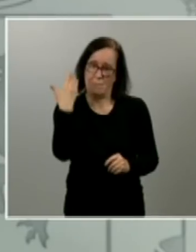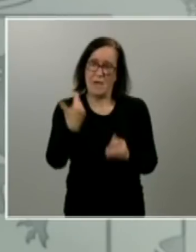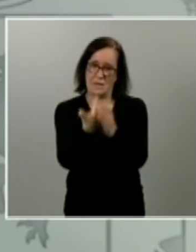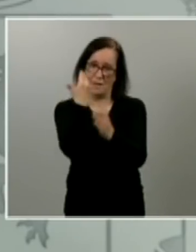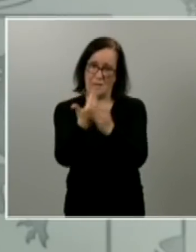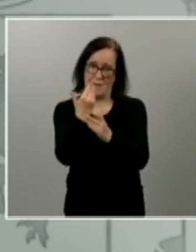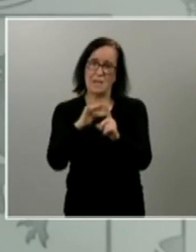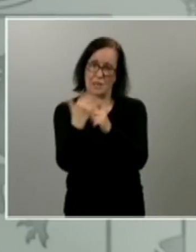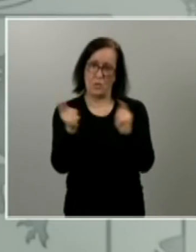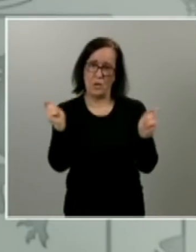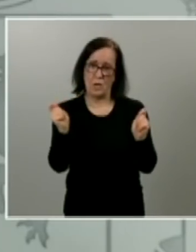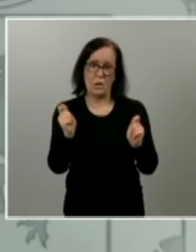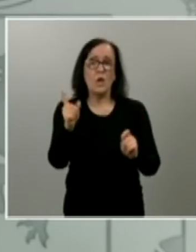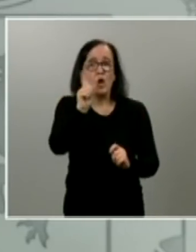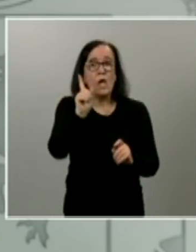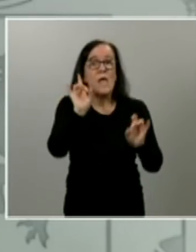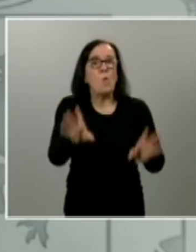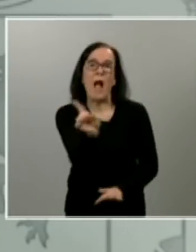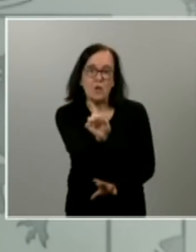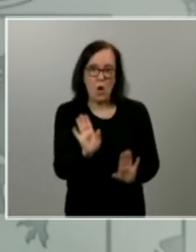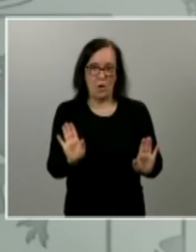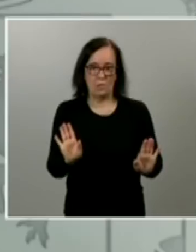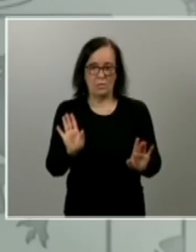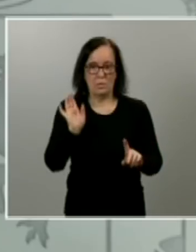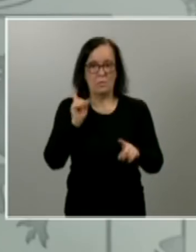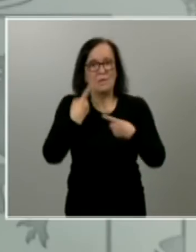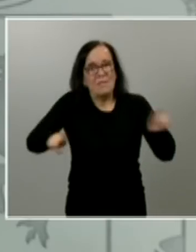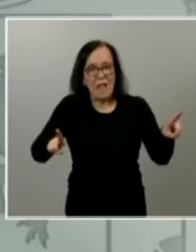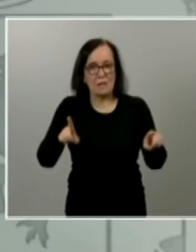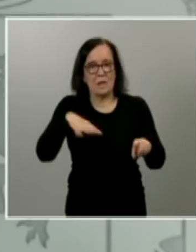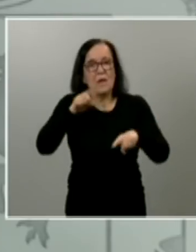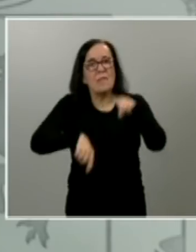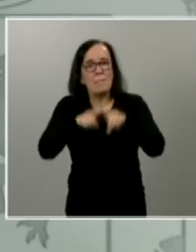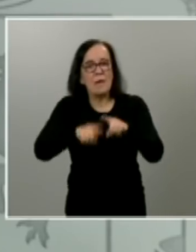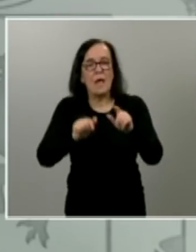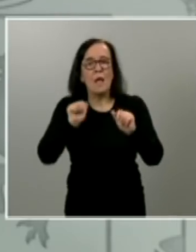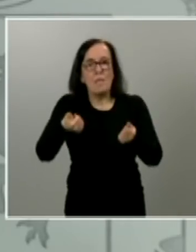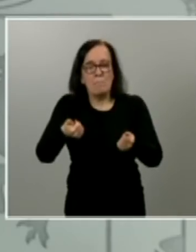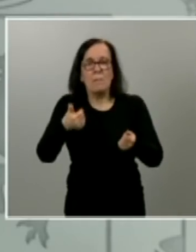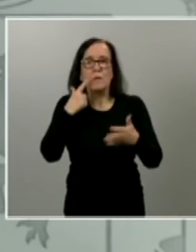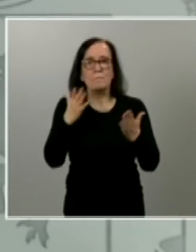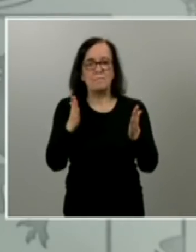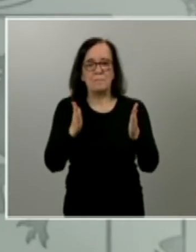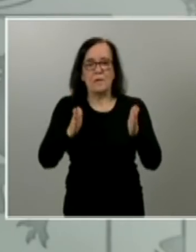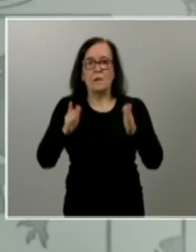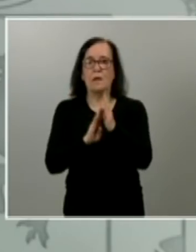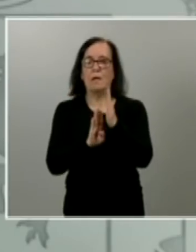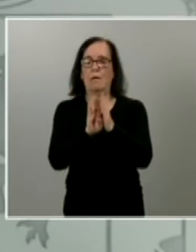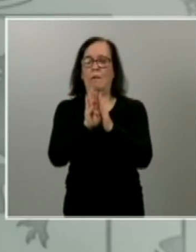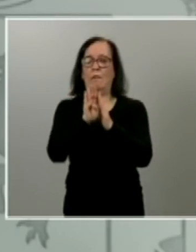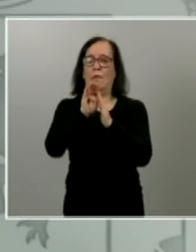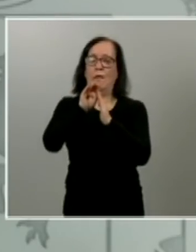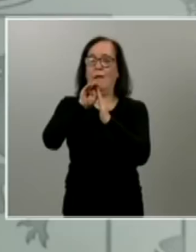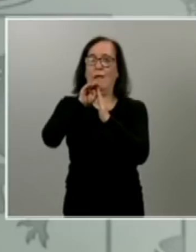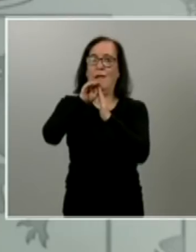insisto no los mismos será distinto empezaremos a recorrer ese pasillo empezaremos a hacer esa